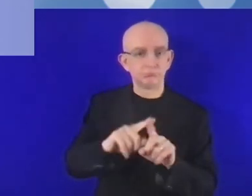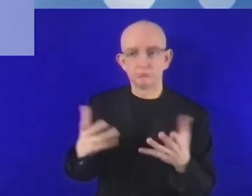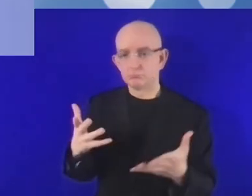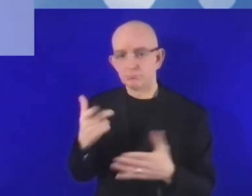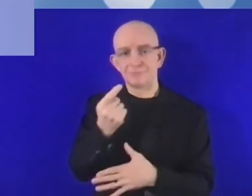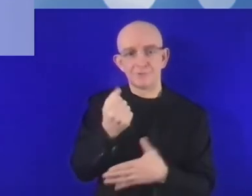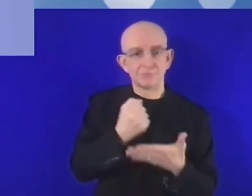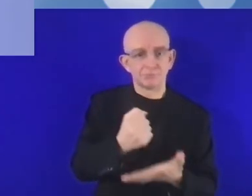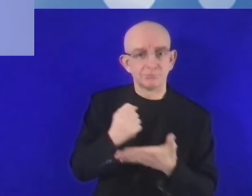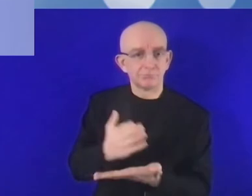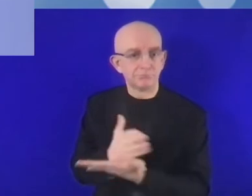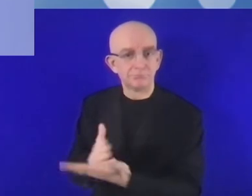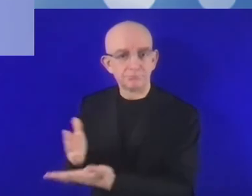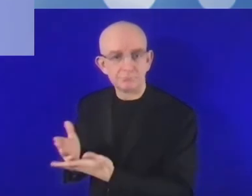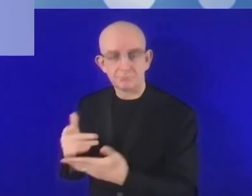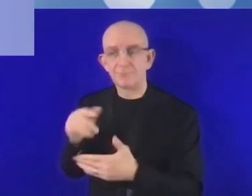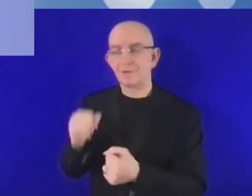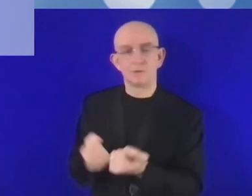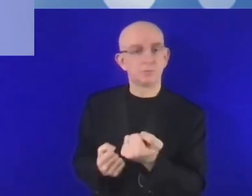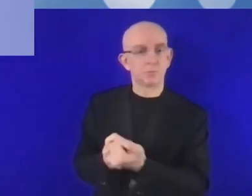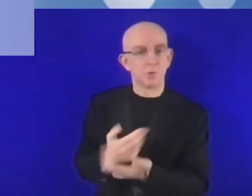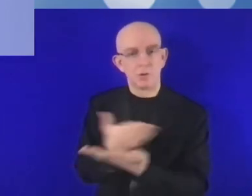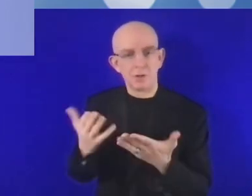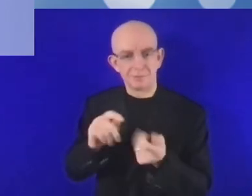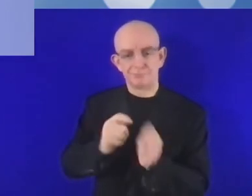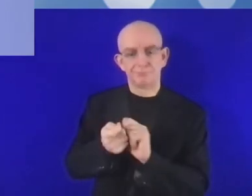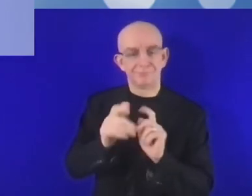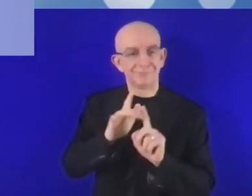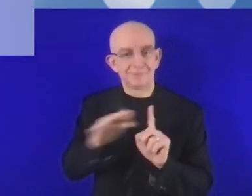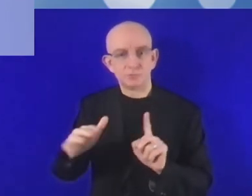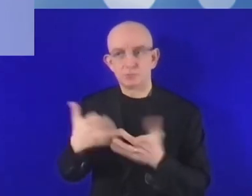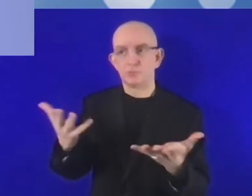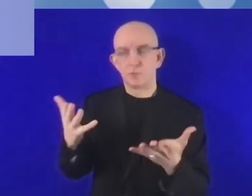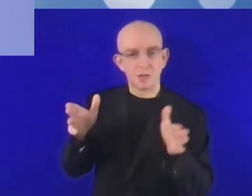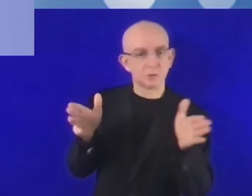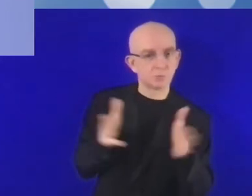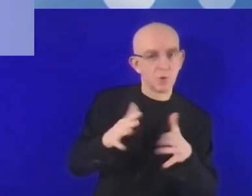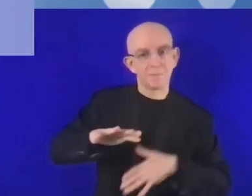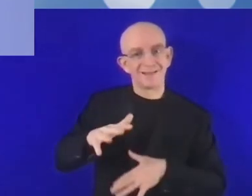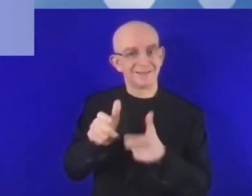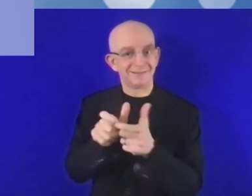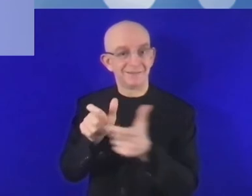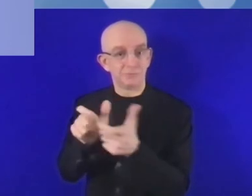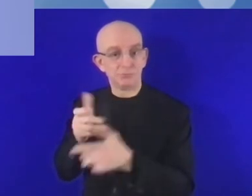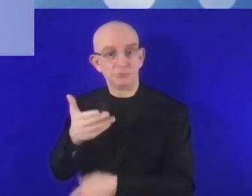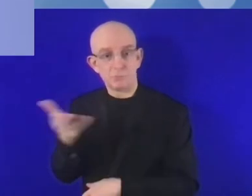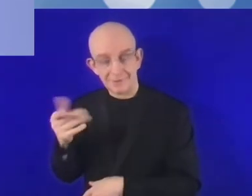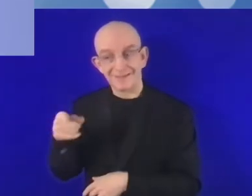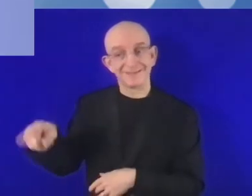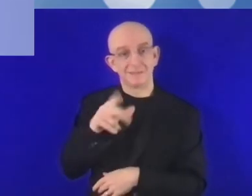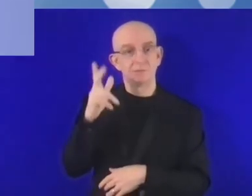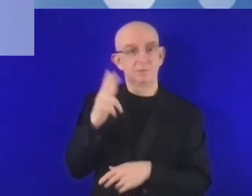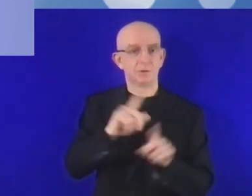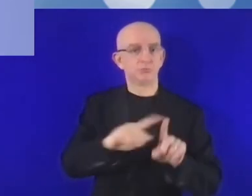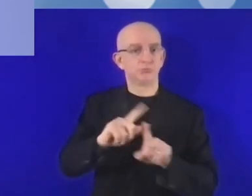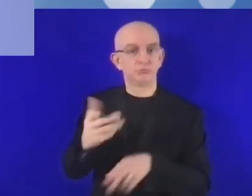responsables para crear diferentes herramientas financieras que puedan apoyar la digitalización de las pymes y de las start-ups.